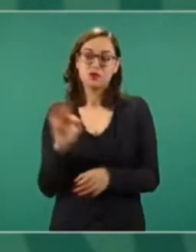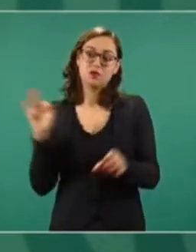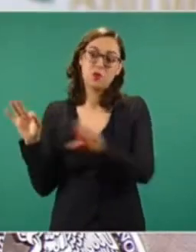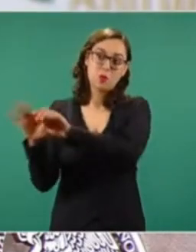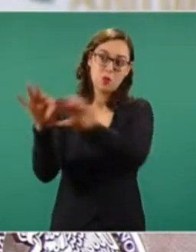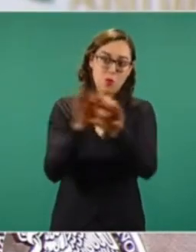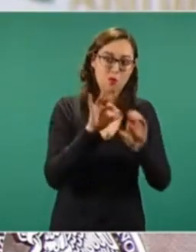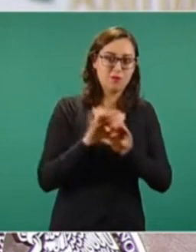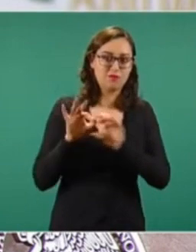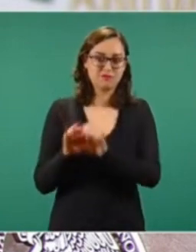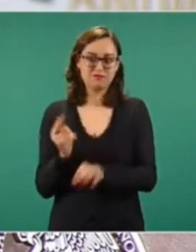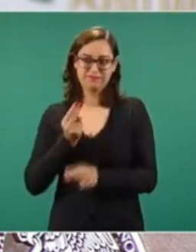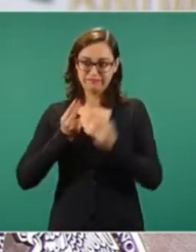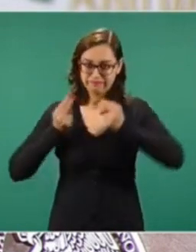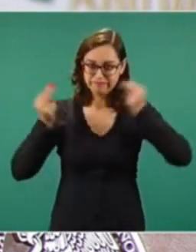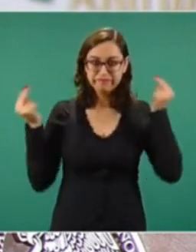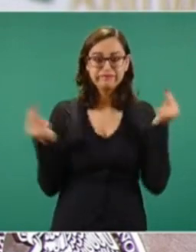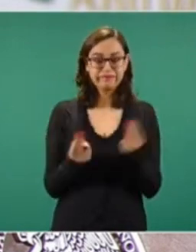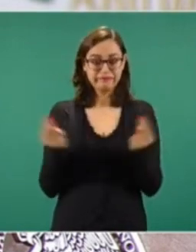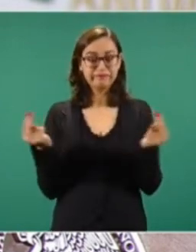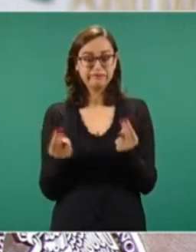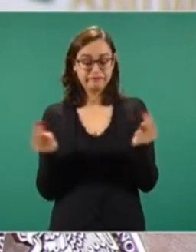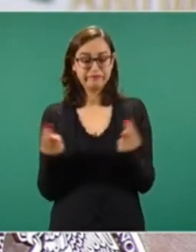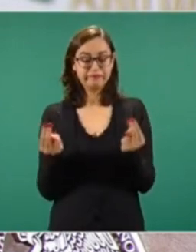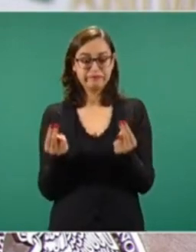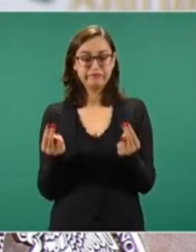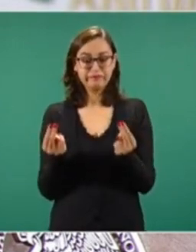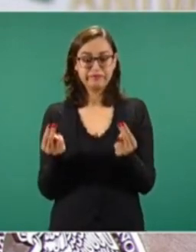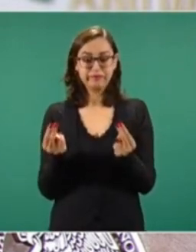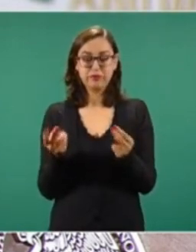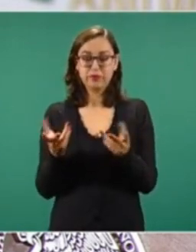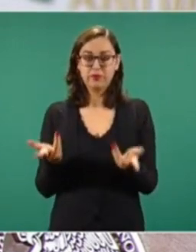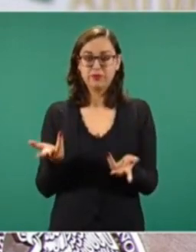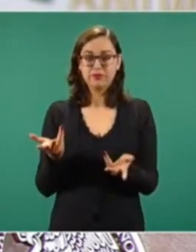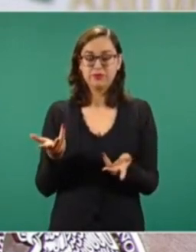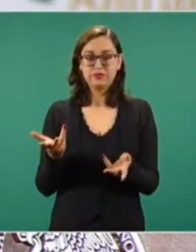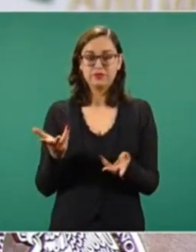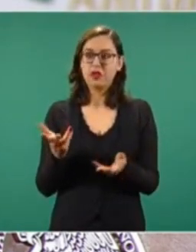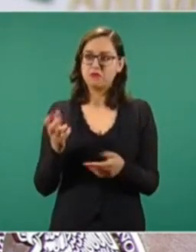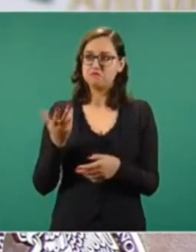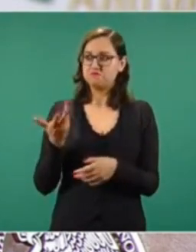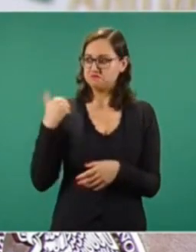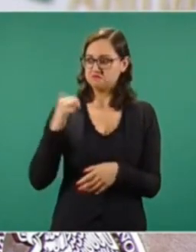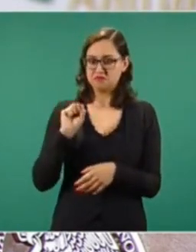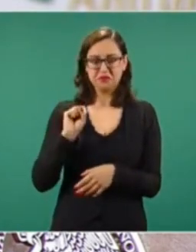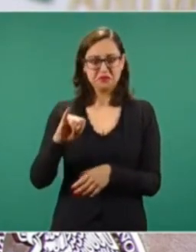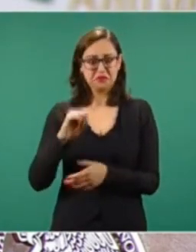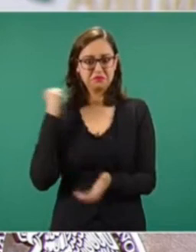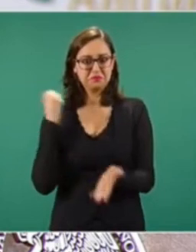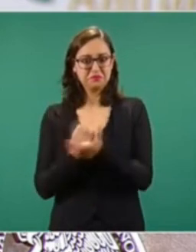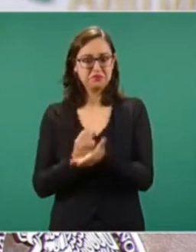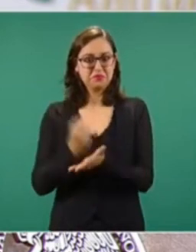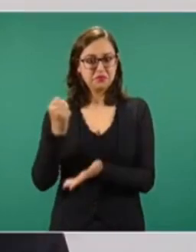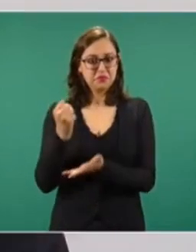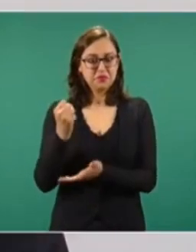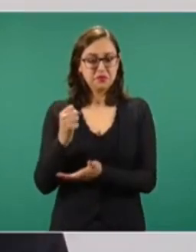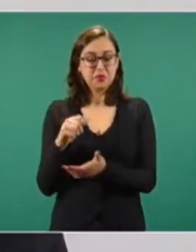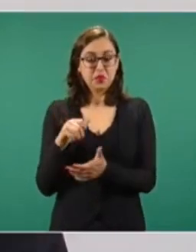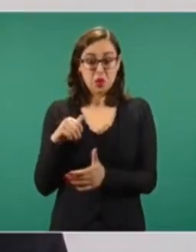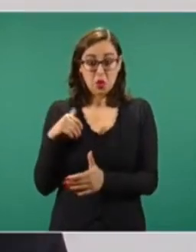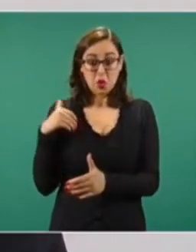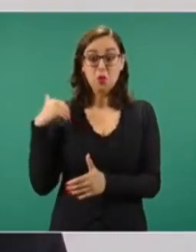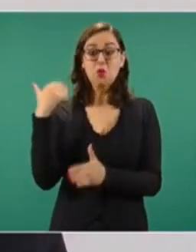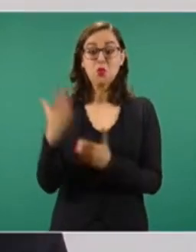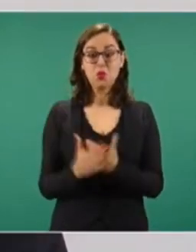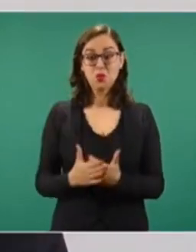va a ser muy difícil que se dé marcha atrás a